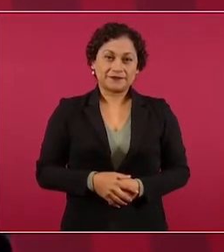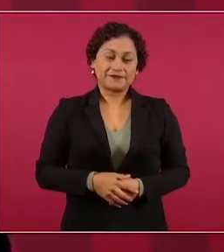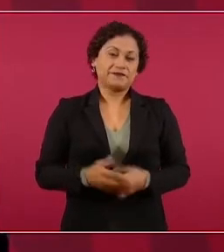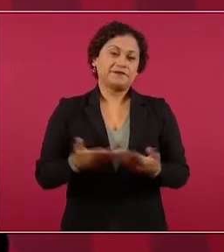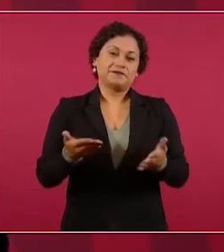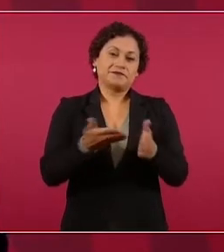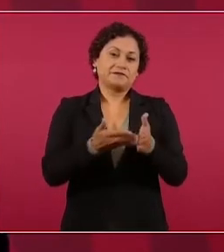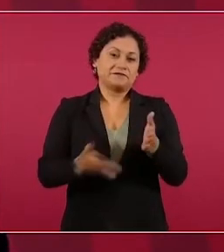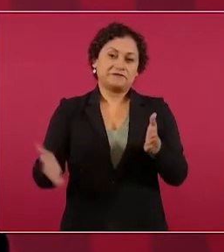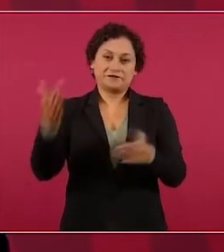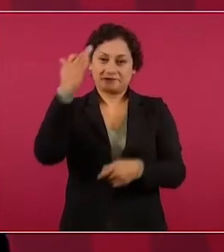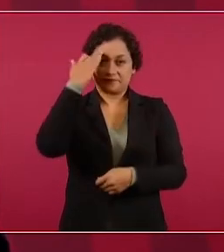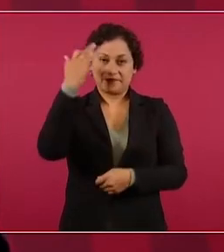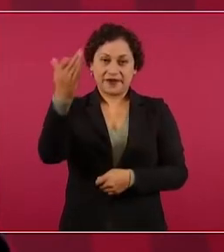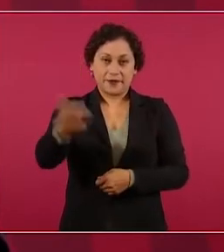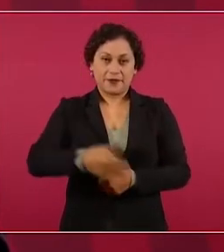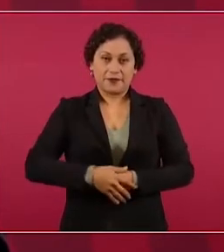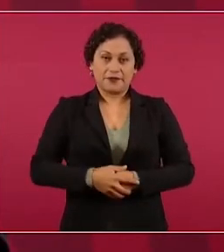temporada.